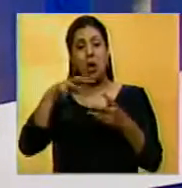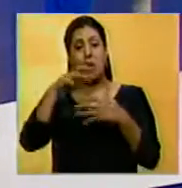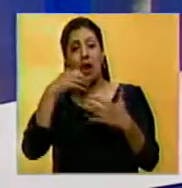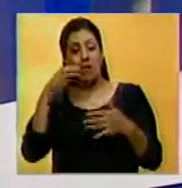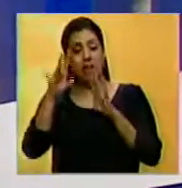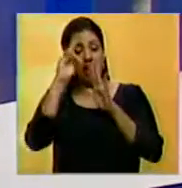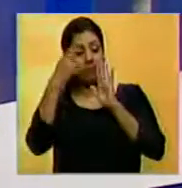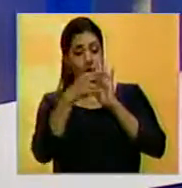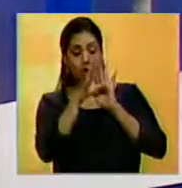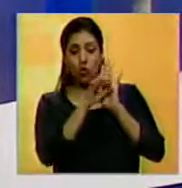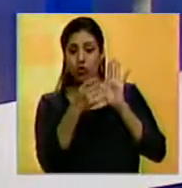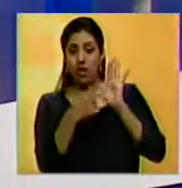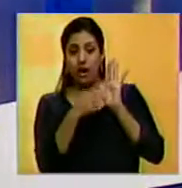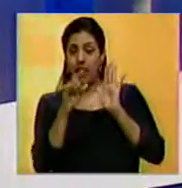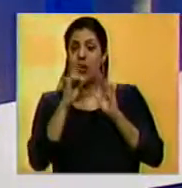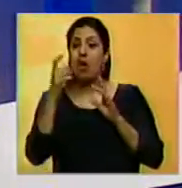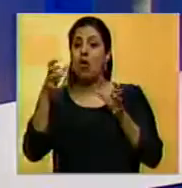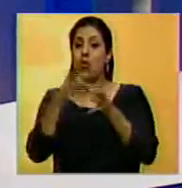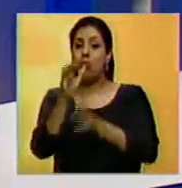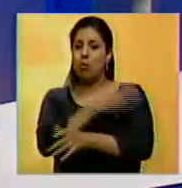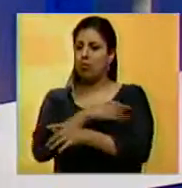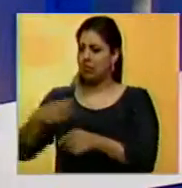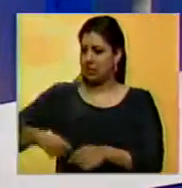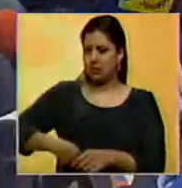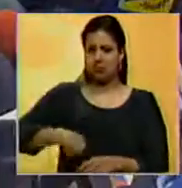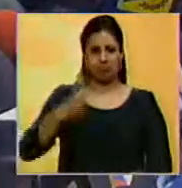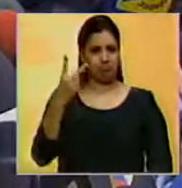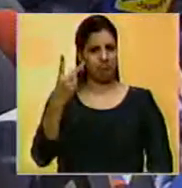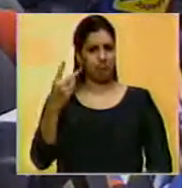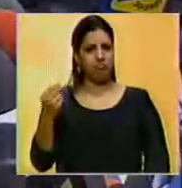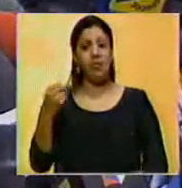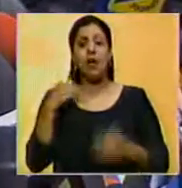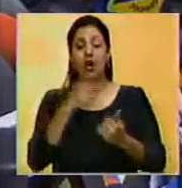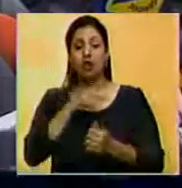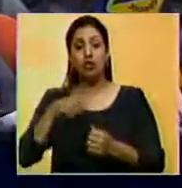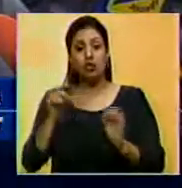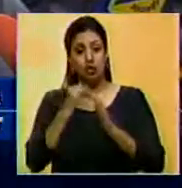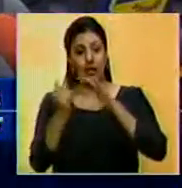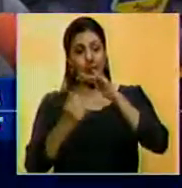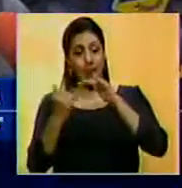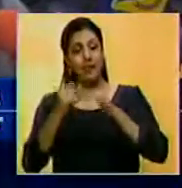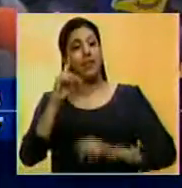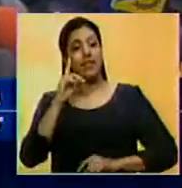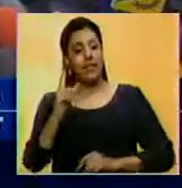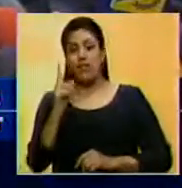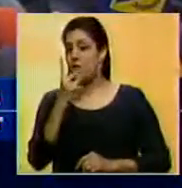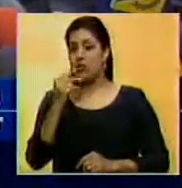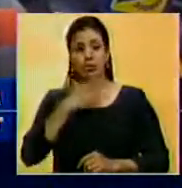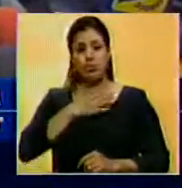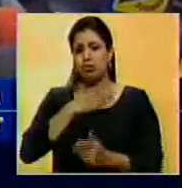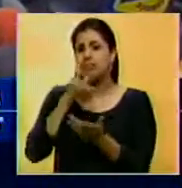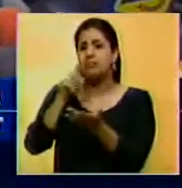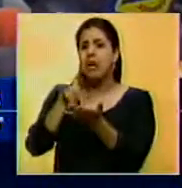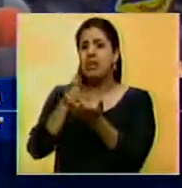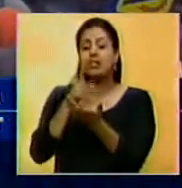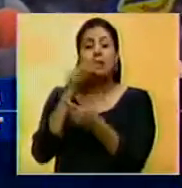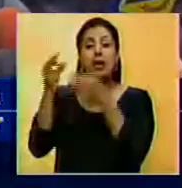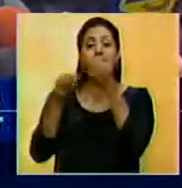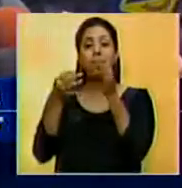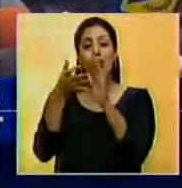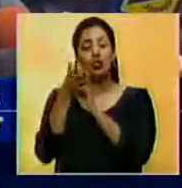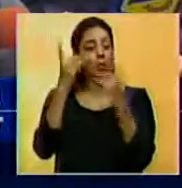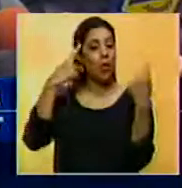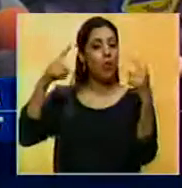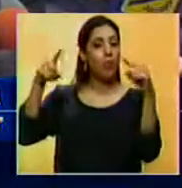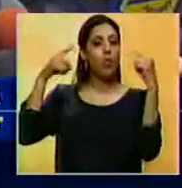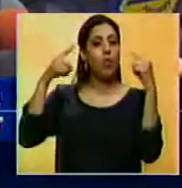orden constitucional por parte de voceros de la oposición. El ministro aseguró que la institución castrense no es partícipe de la declaratoria de